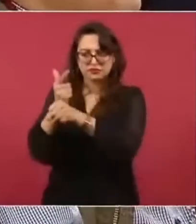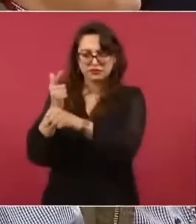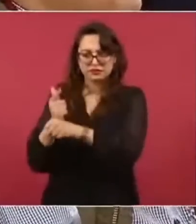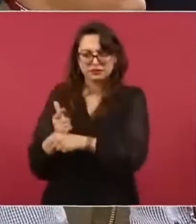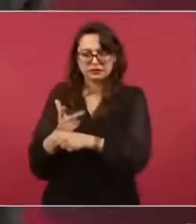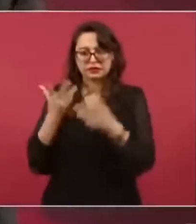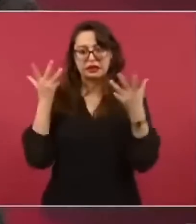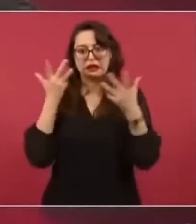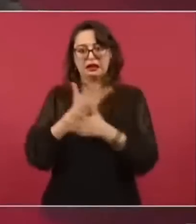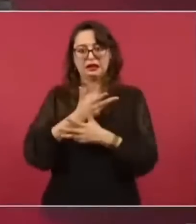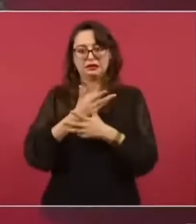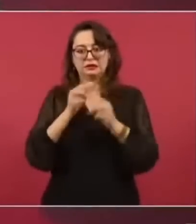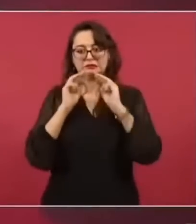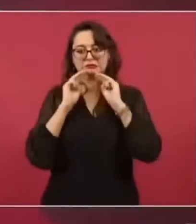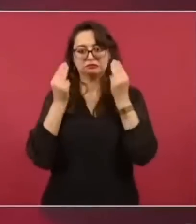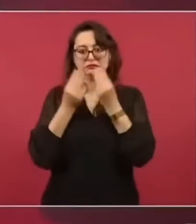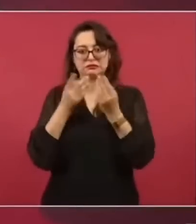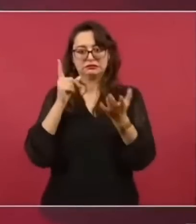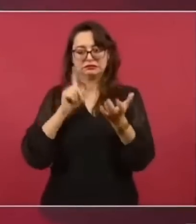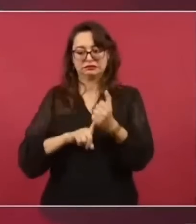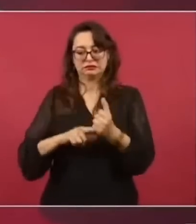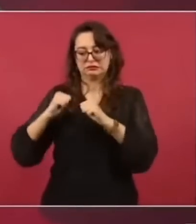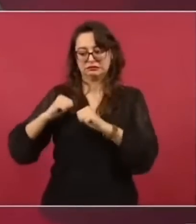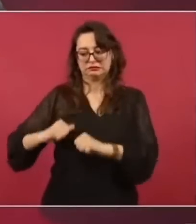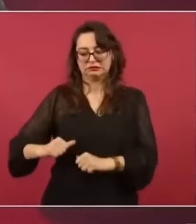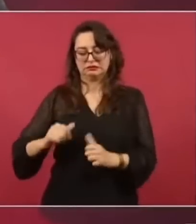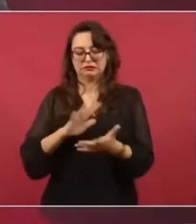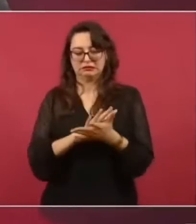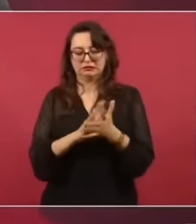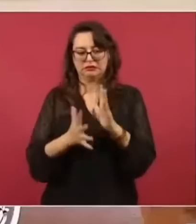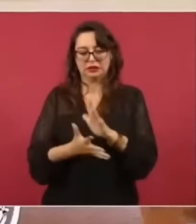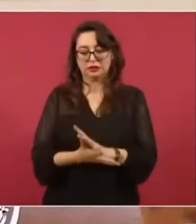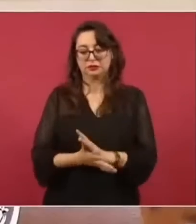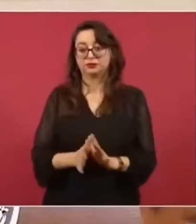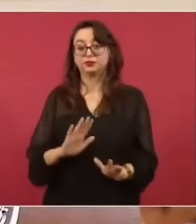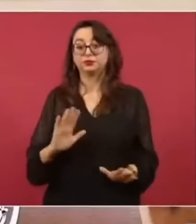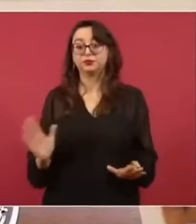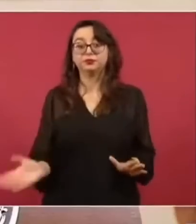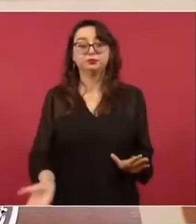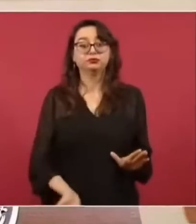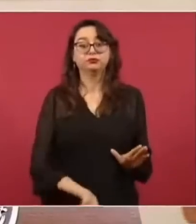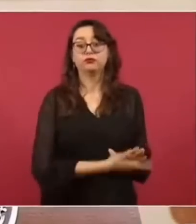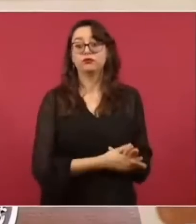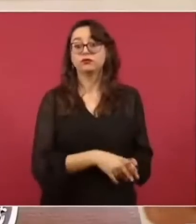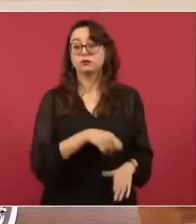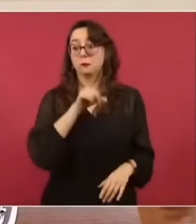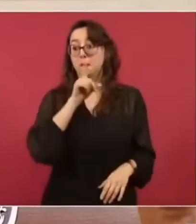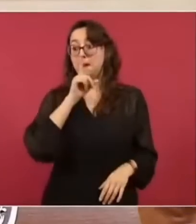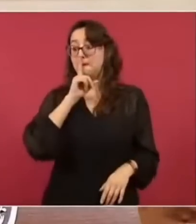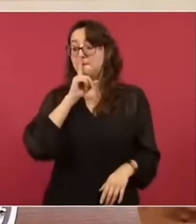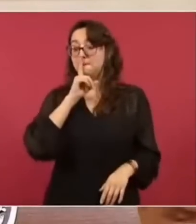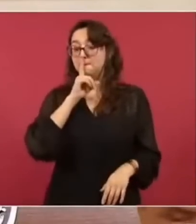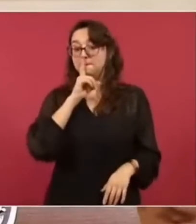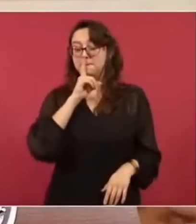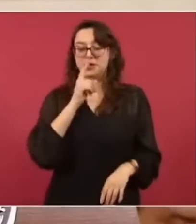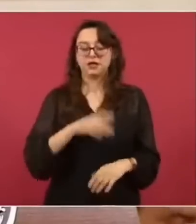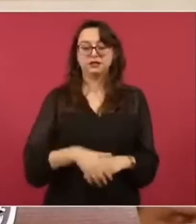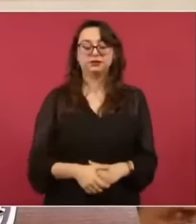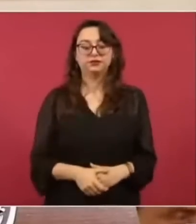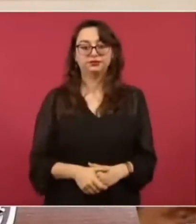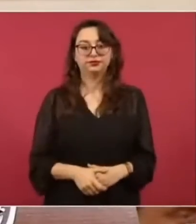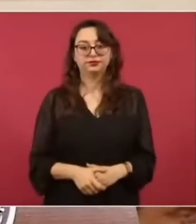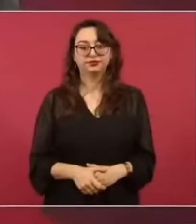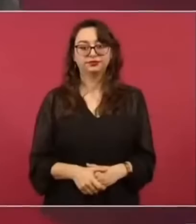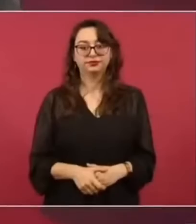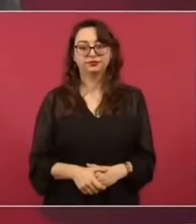le dieron carpetazo al asunto es decir cerraron el caso